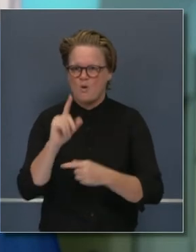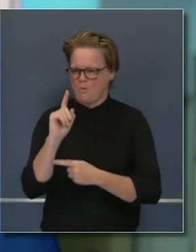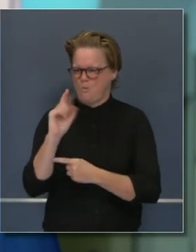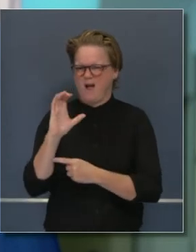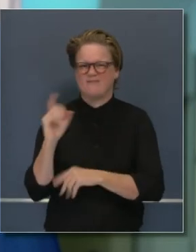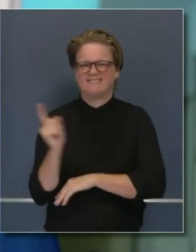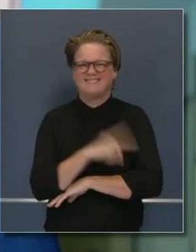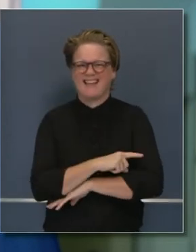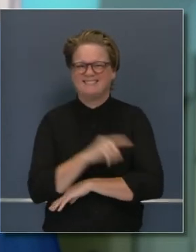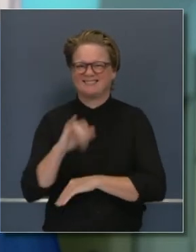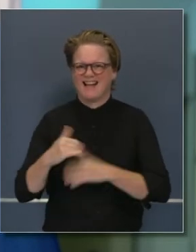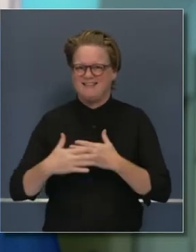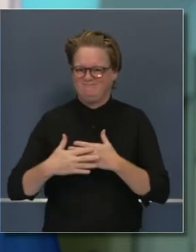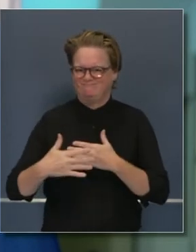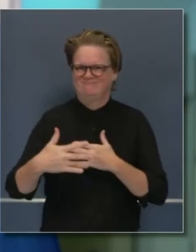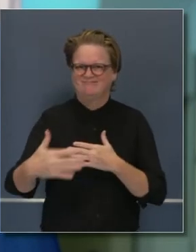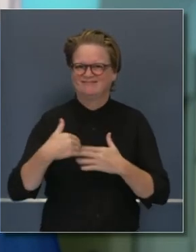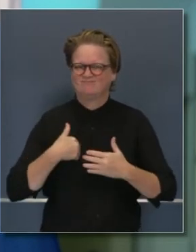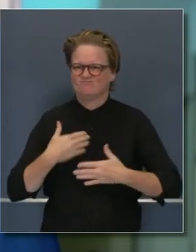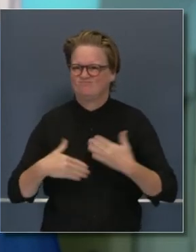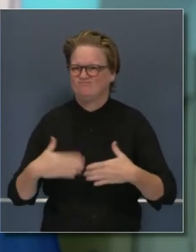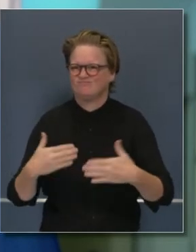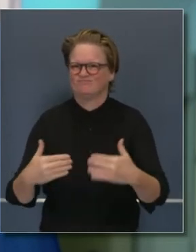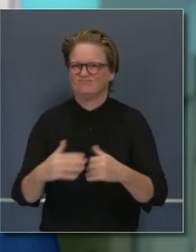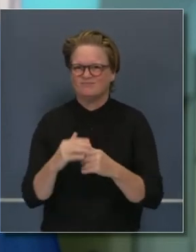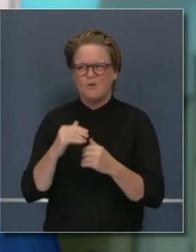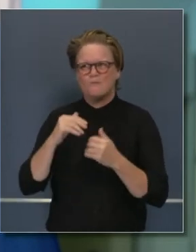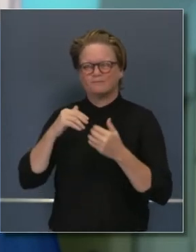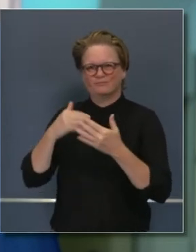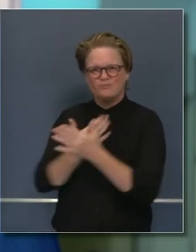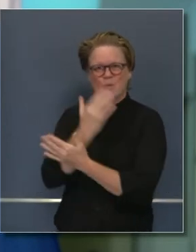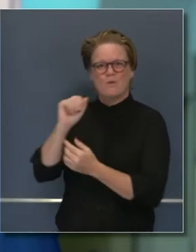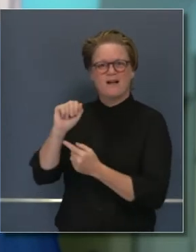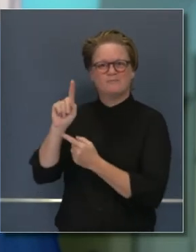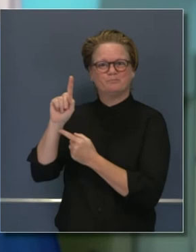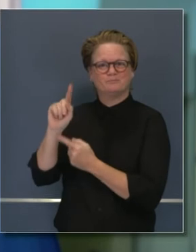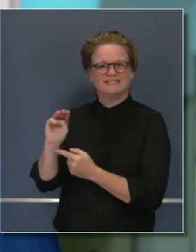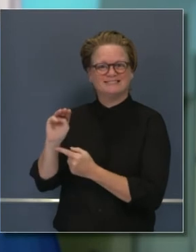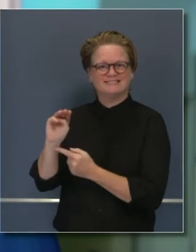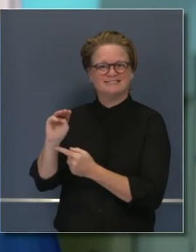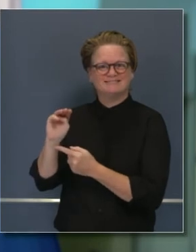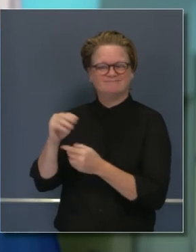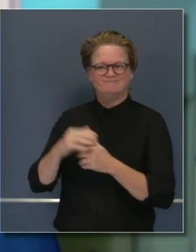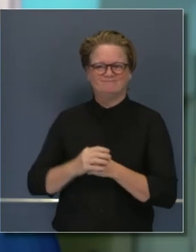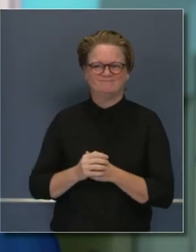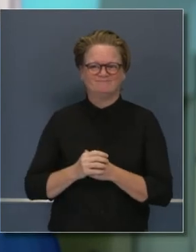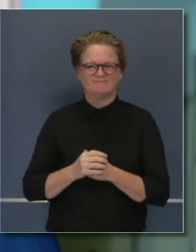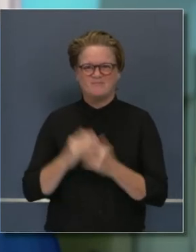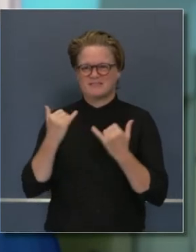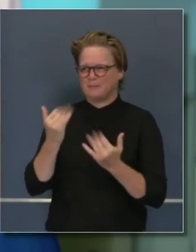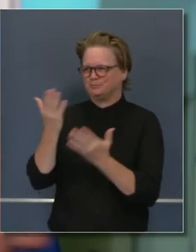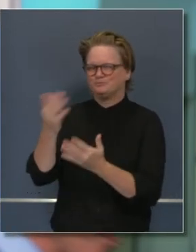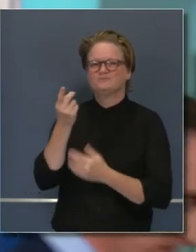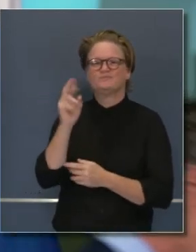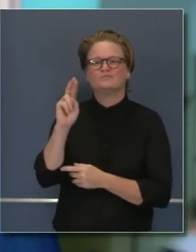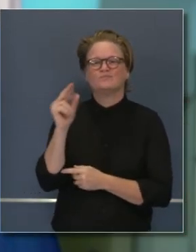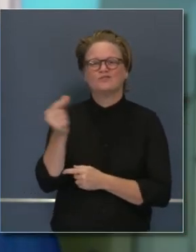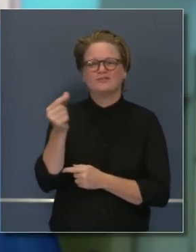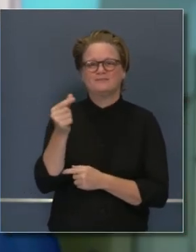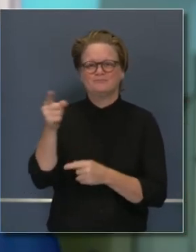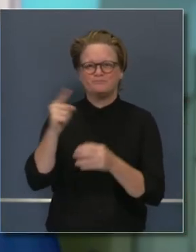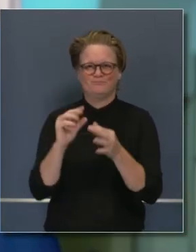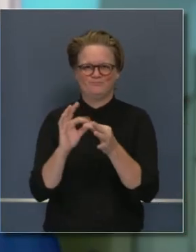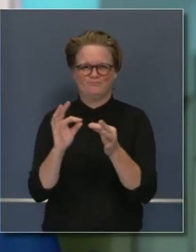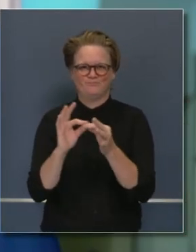en los primeros 100 días de su presidencia. Voy a invitar al doctor Gaudi para que hable un poco más sobre las relaciones formales con el equipo de